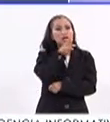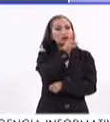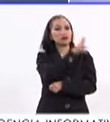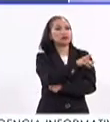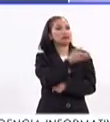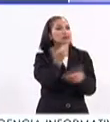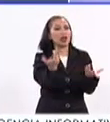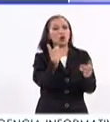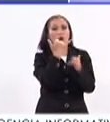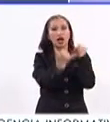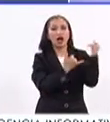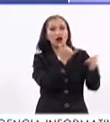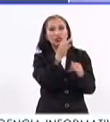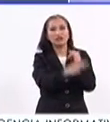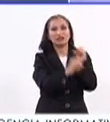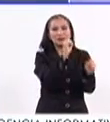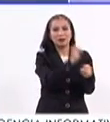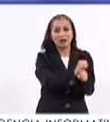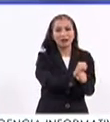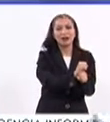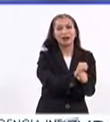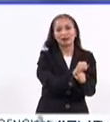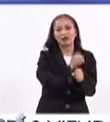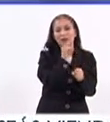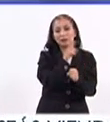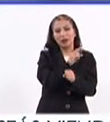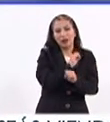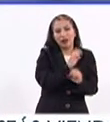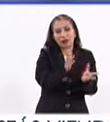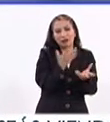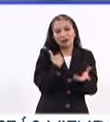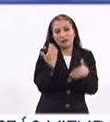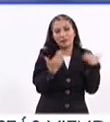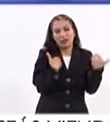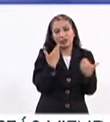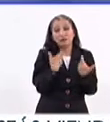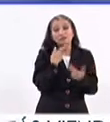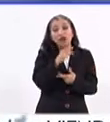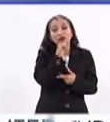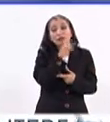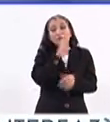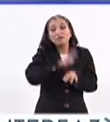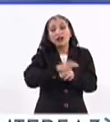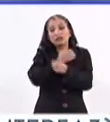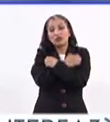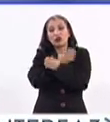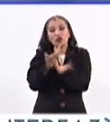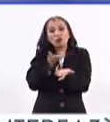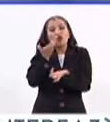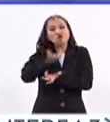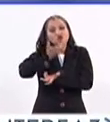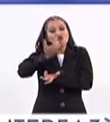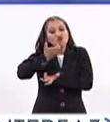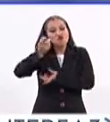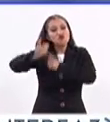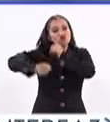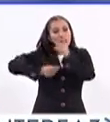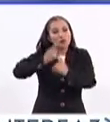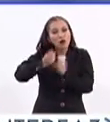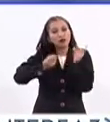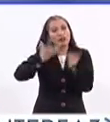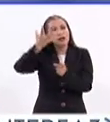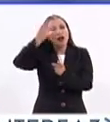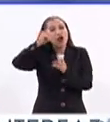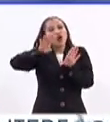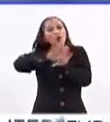de los partidos del fin de semana que también, por supuesto, divierten y entretienen, sino más bien la educación de la cultura, del deporte,